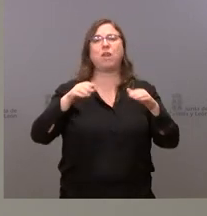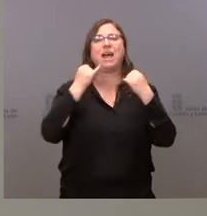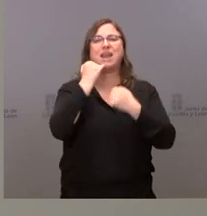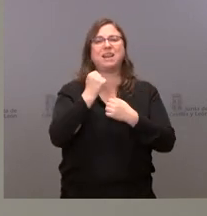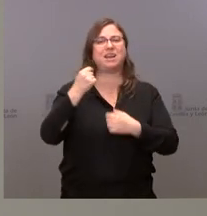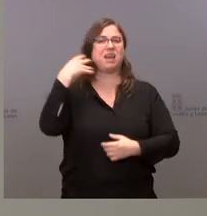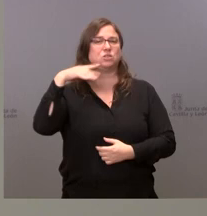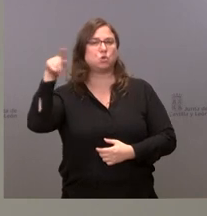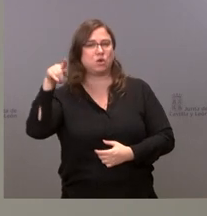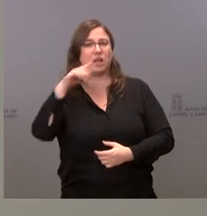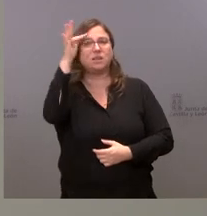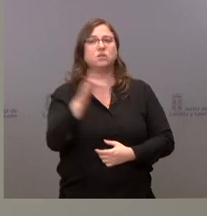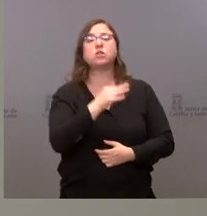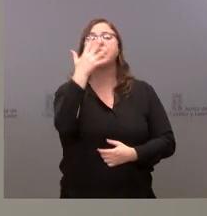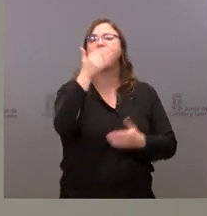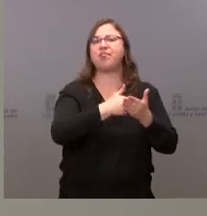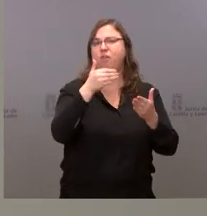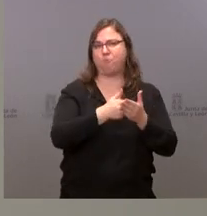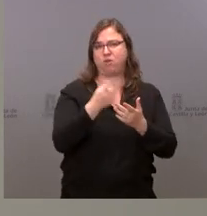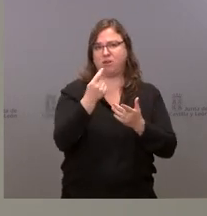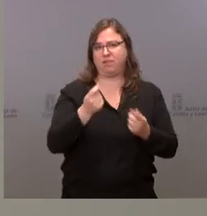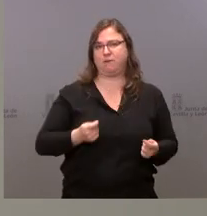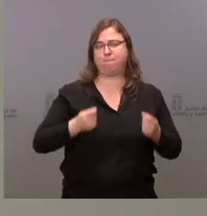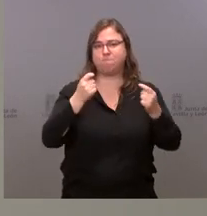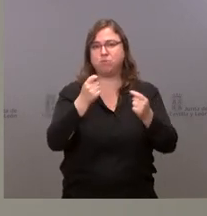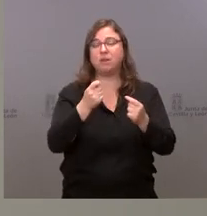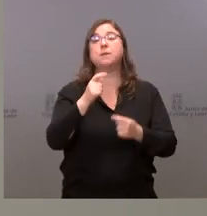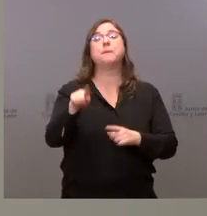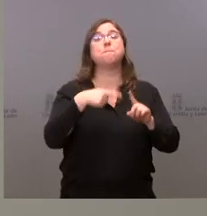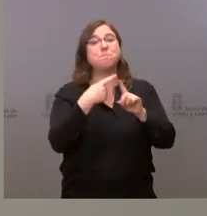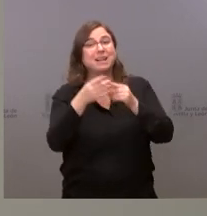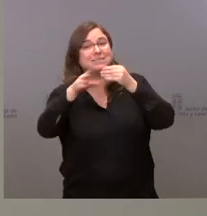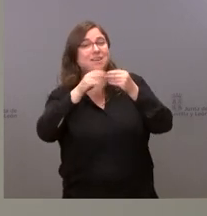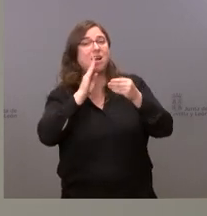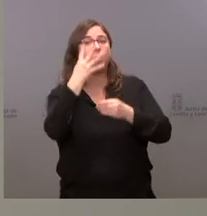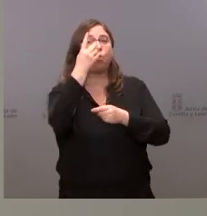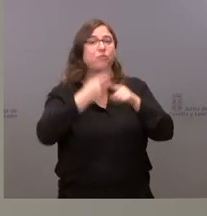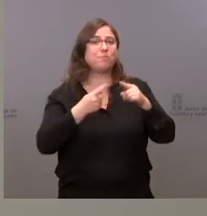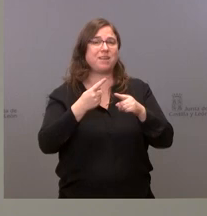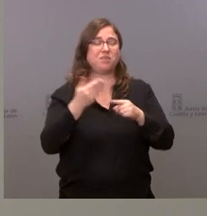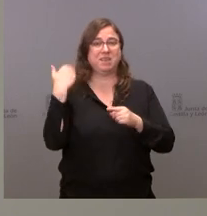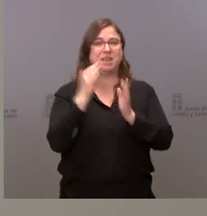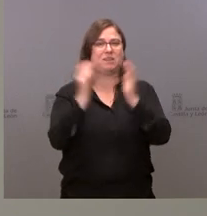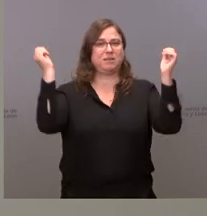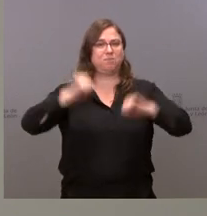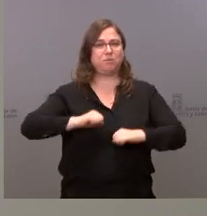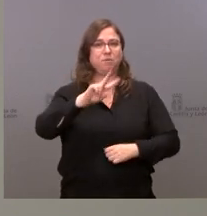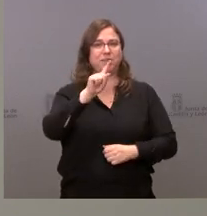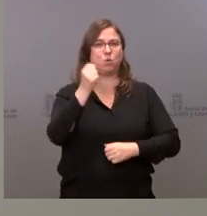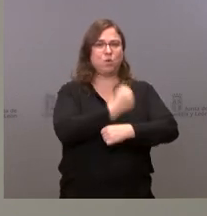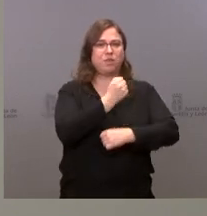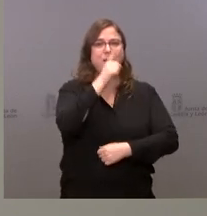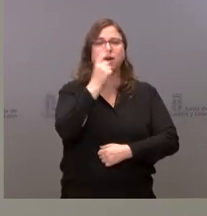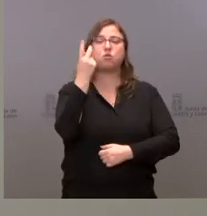son 5 millones de euros de aportación, que son otros 4 millones y medio, que, como saben, fue objeto de un acuerdo de 21 de diciembre del año